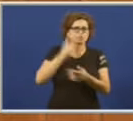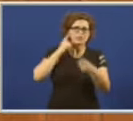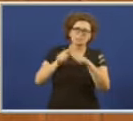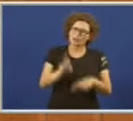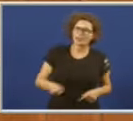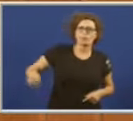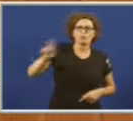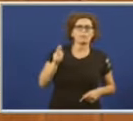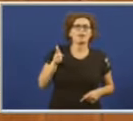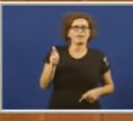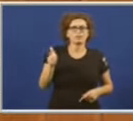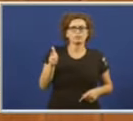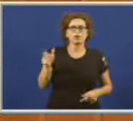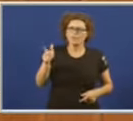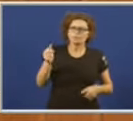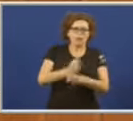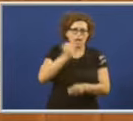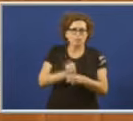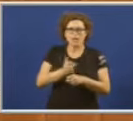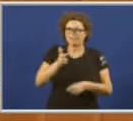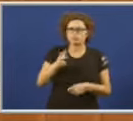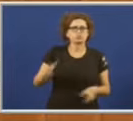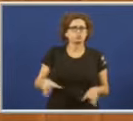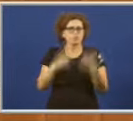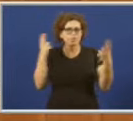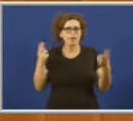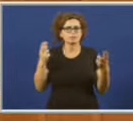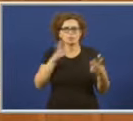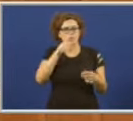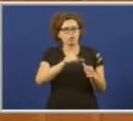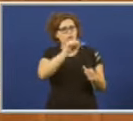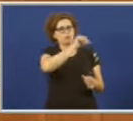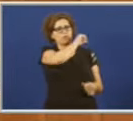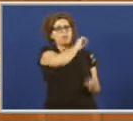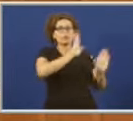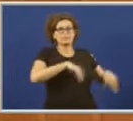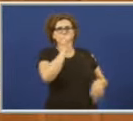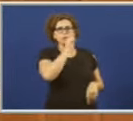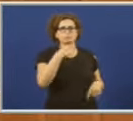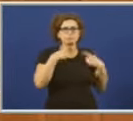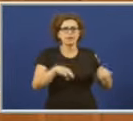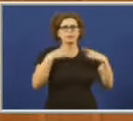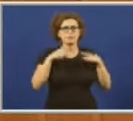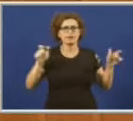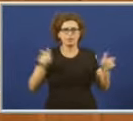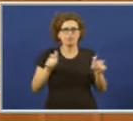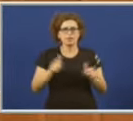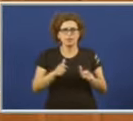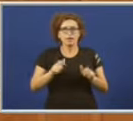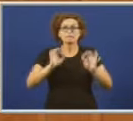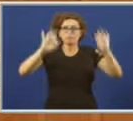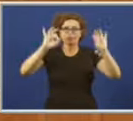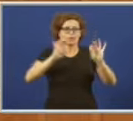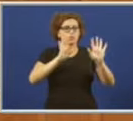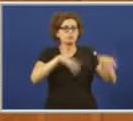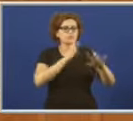dereitos. Dereitos laborais, dereitos sociais que perdimos ao longo dos últimos anos, especialmente durante os nove